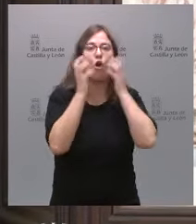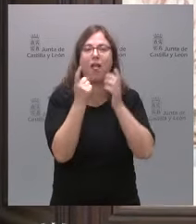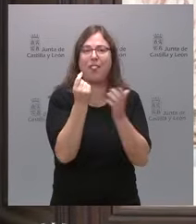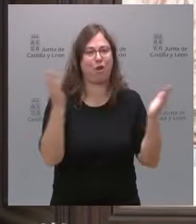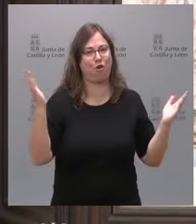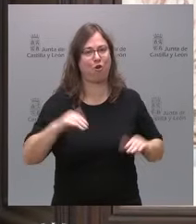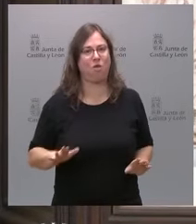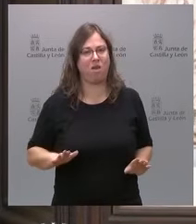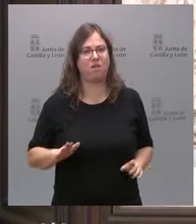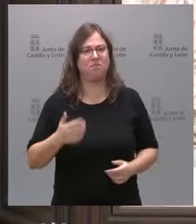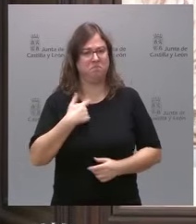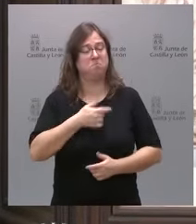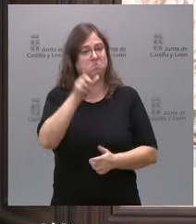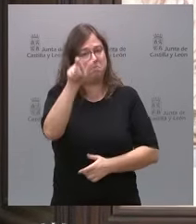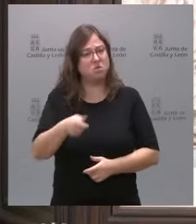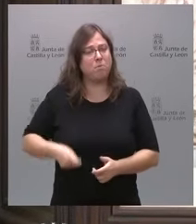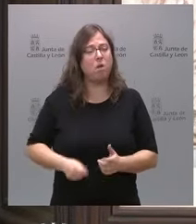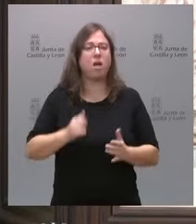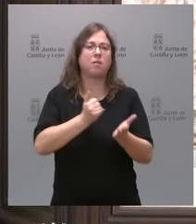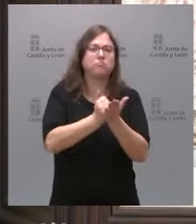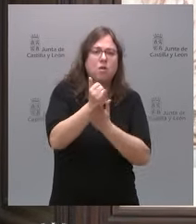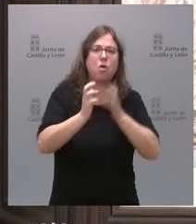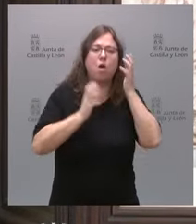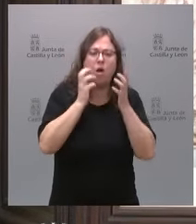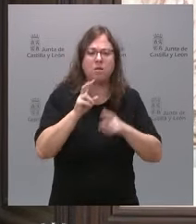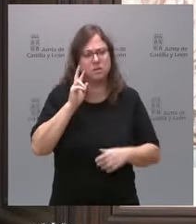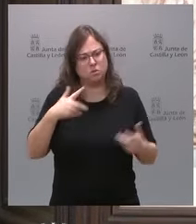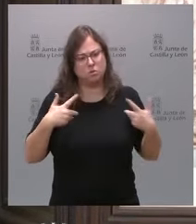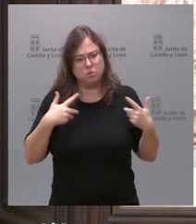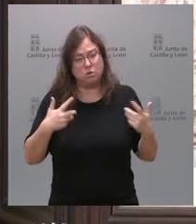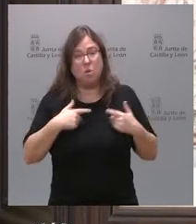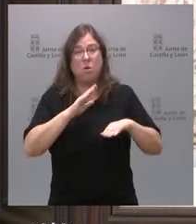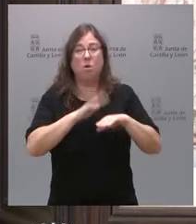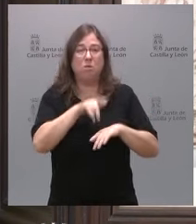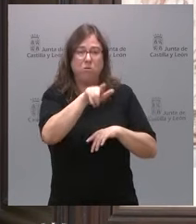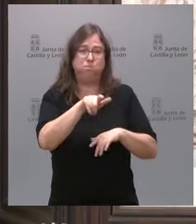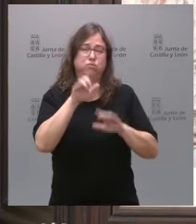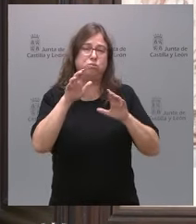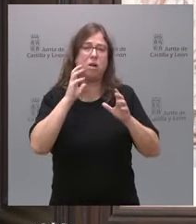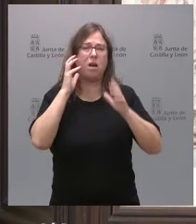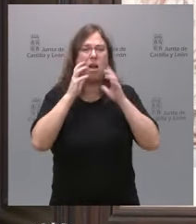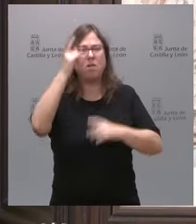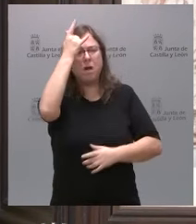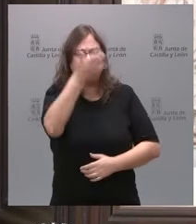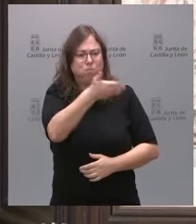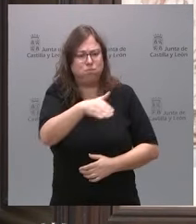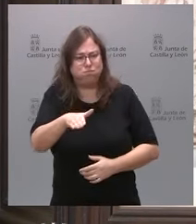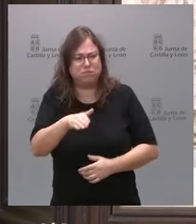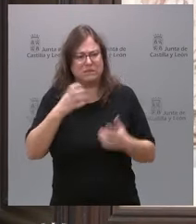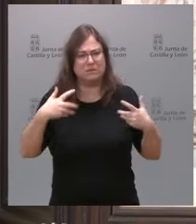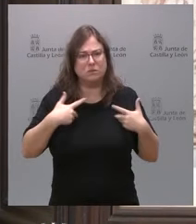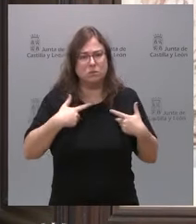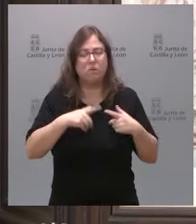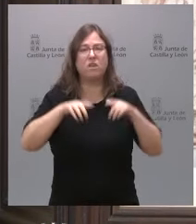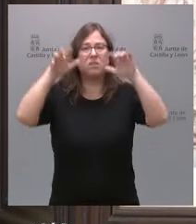que ven sufrimiento cuando ven fallecer, morir sus vacas o por la